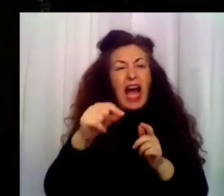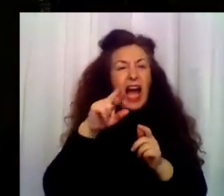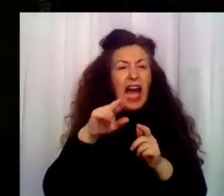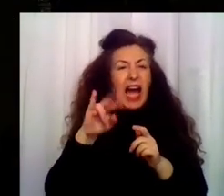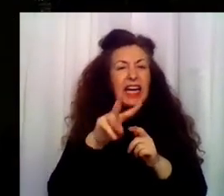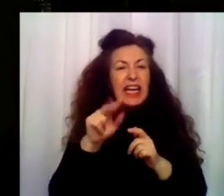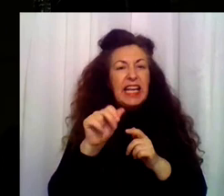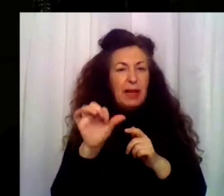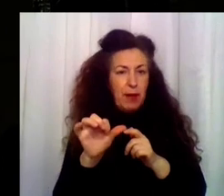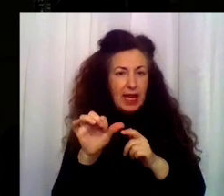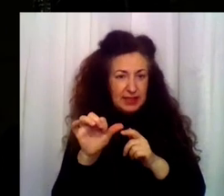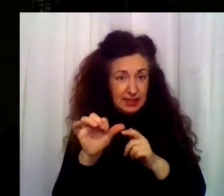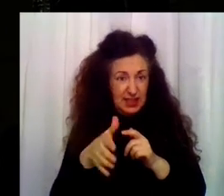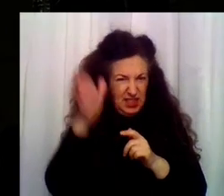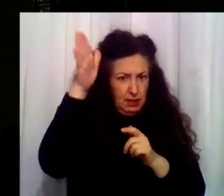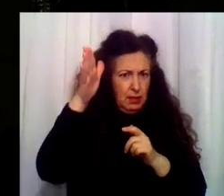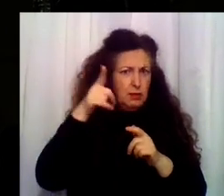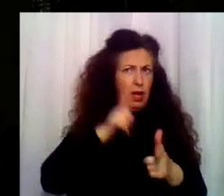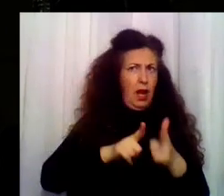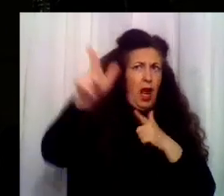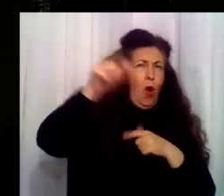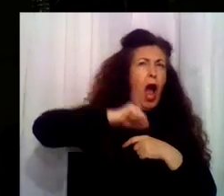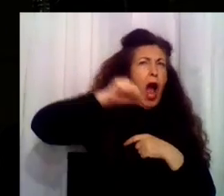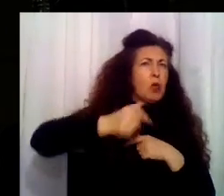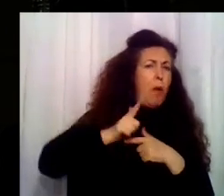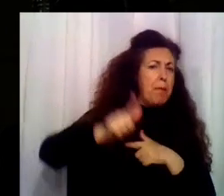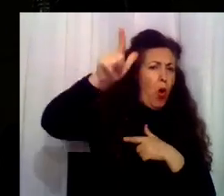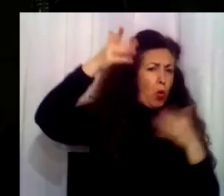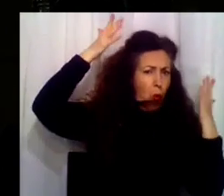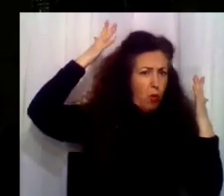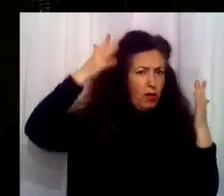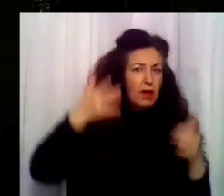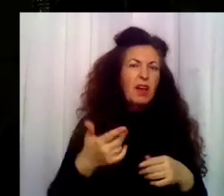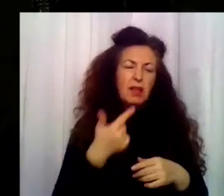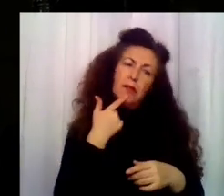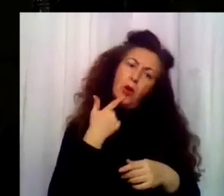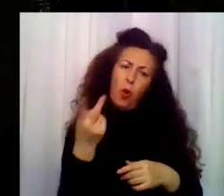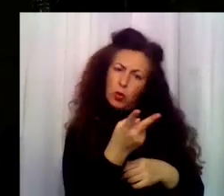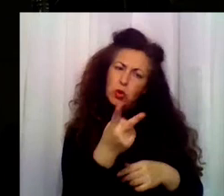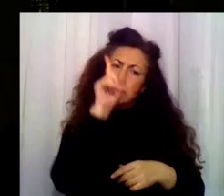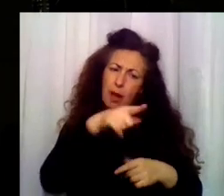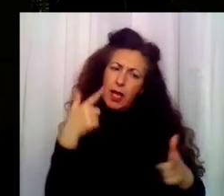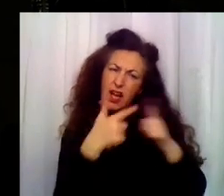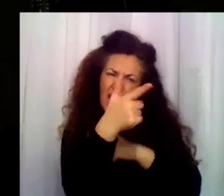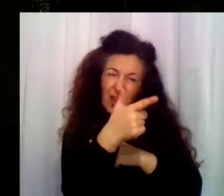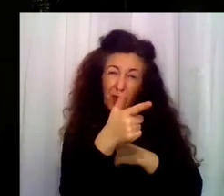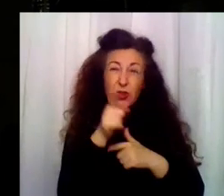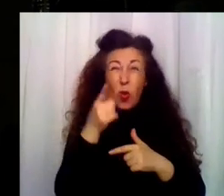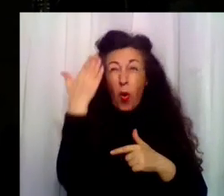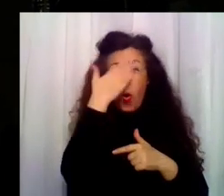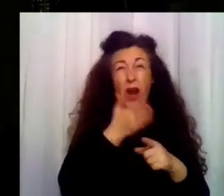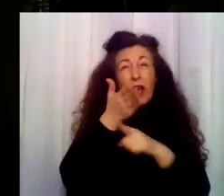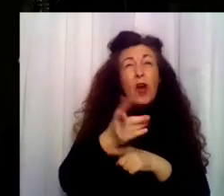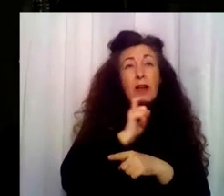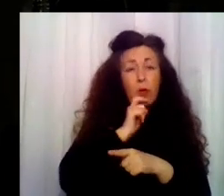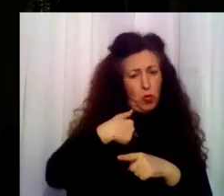Pero eso está casi en Valencia, a tomar por culo. Bueno, vosotros también estáis un poco lejos. ¿Y cómo vas al colegio? ¿En metro, mamá? ¿Tú solo? A